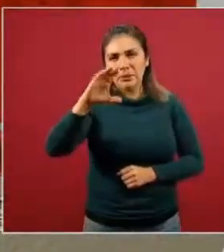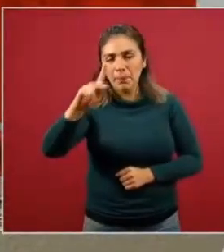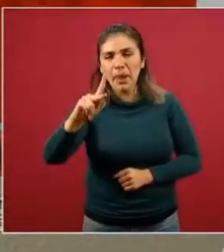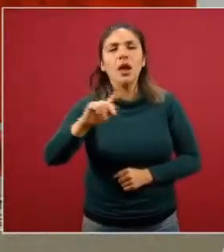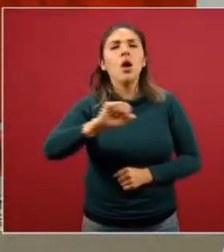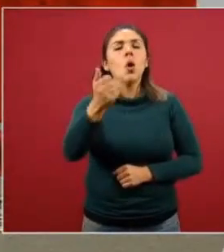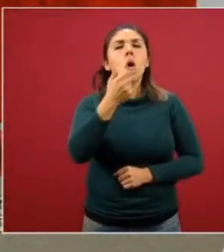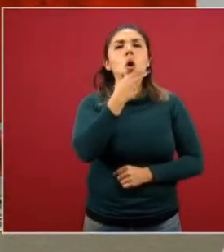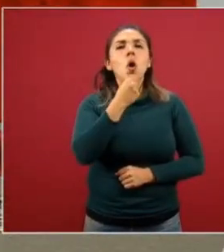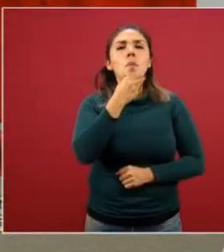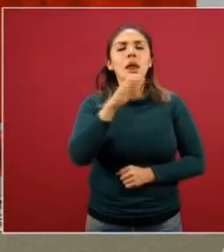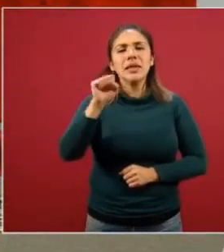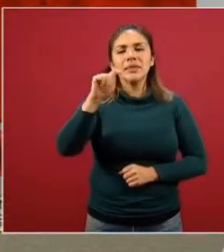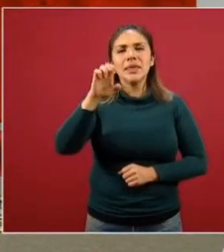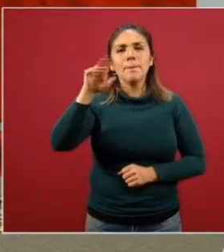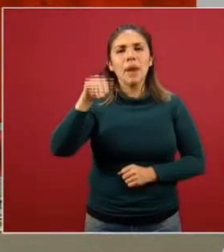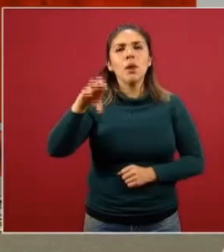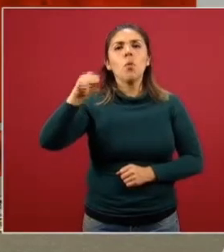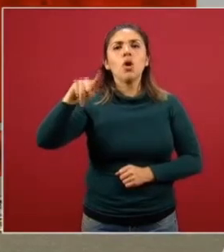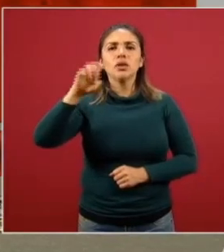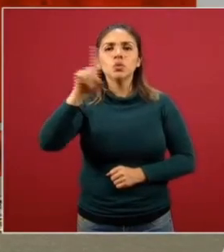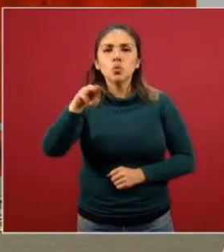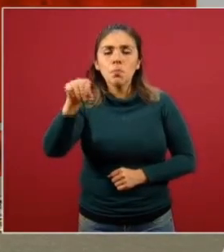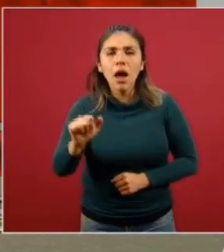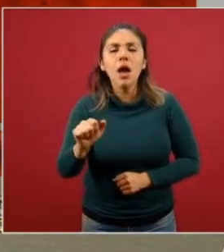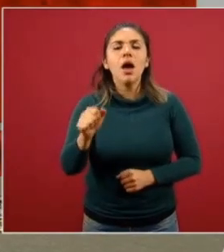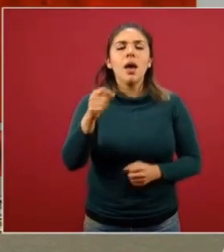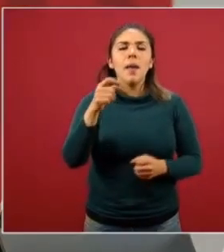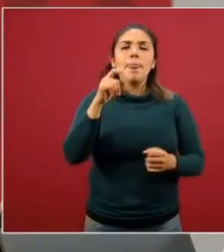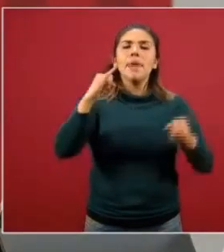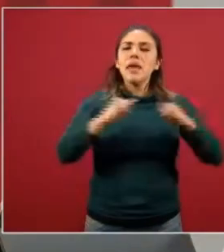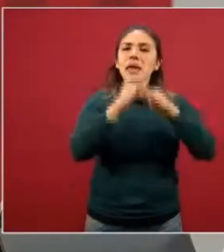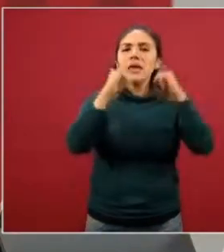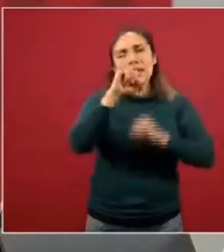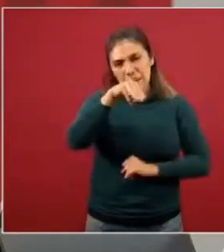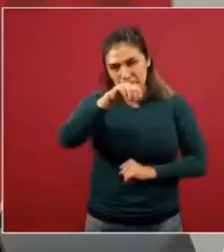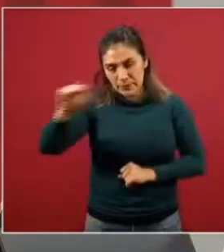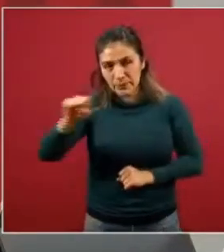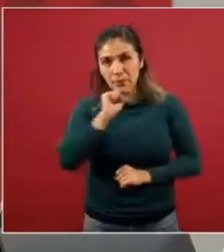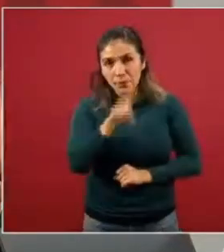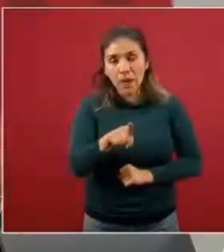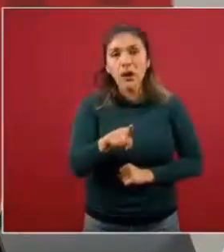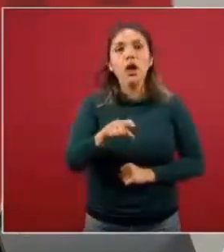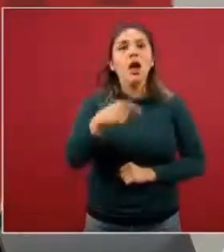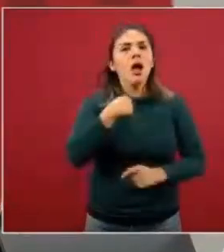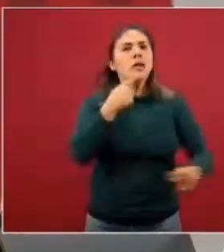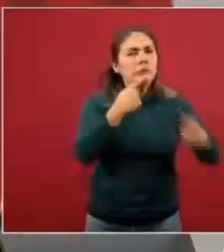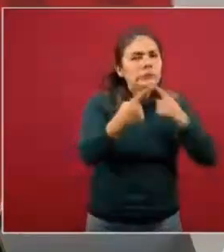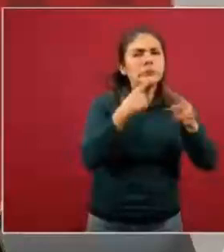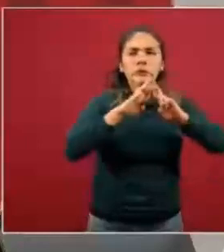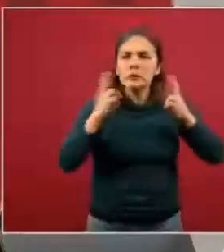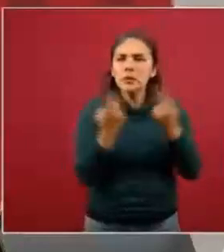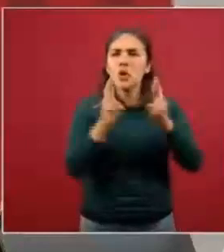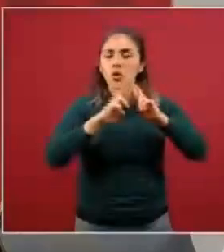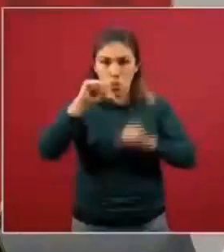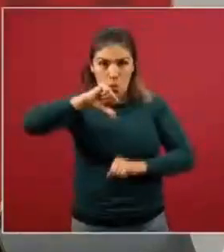el Secretario Esteban Moctezuma Barragán, el Instituto Mexicano del Seguro Social, y hemos tenido múltiples reuniones,